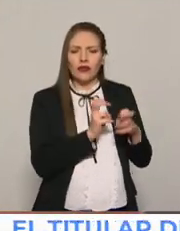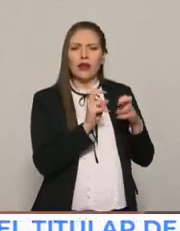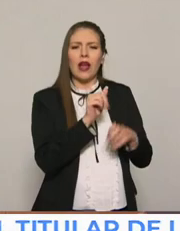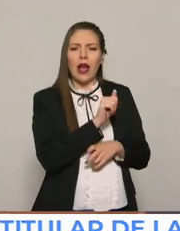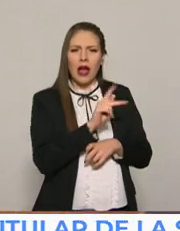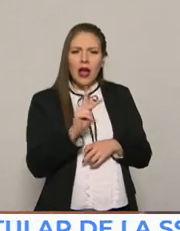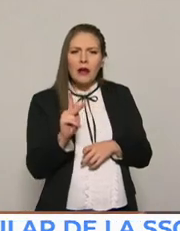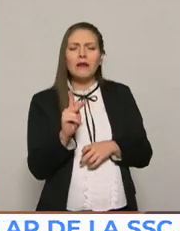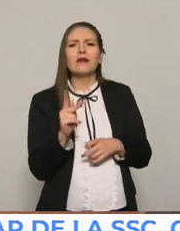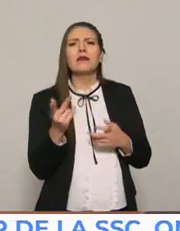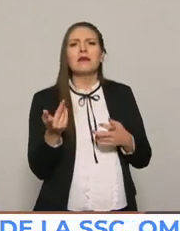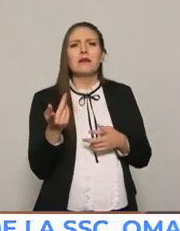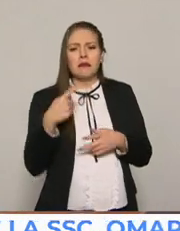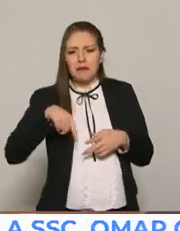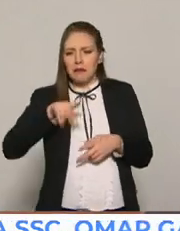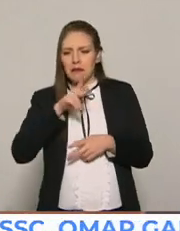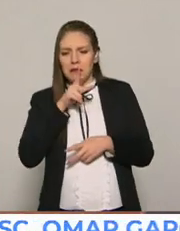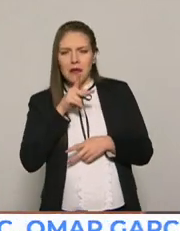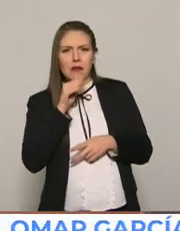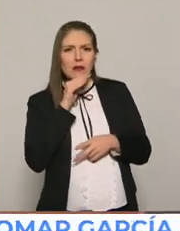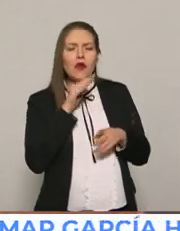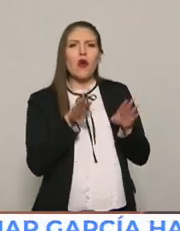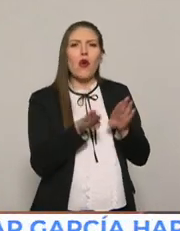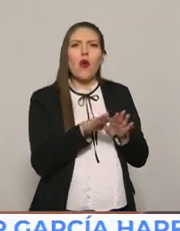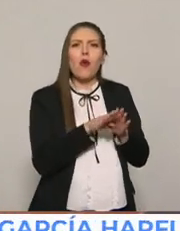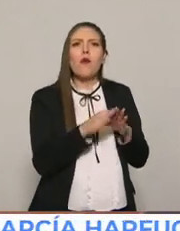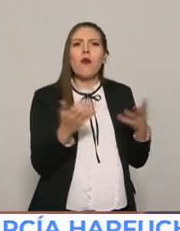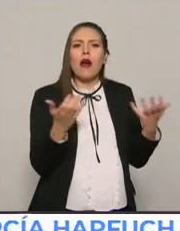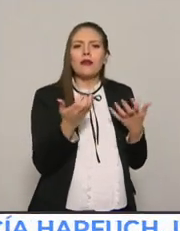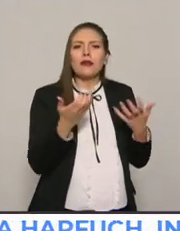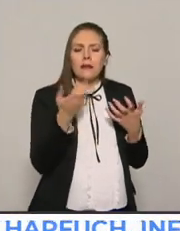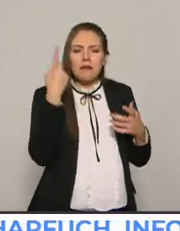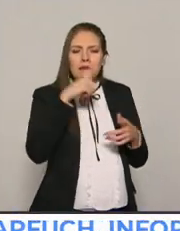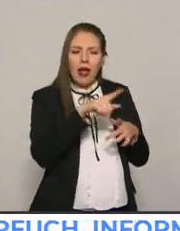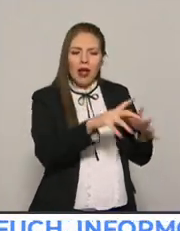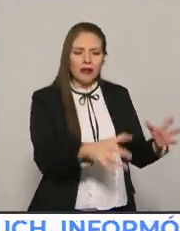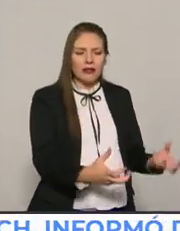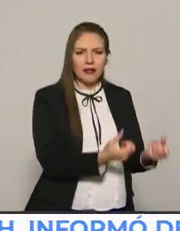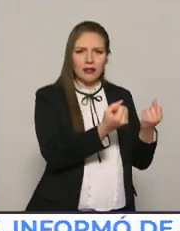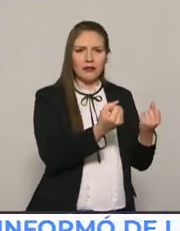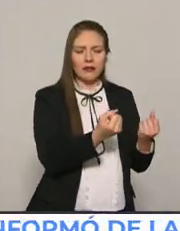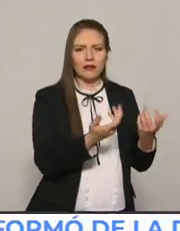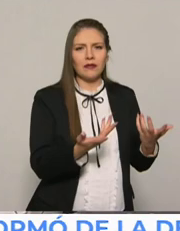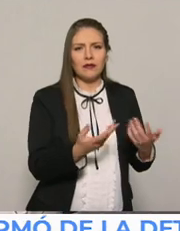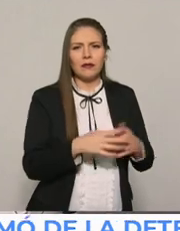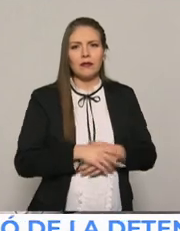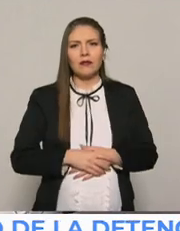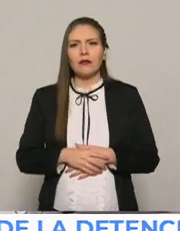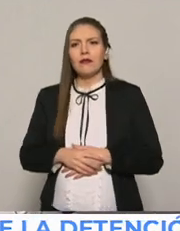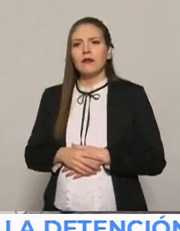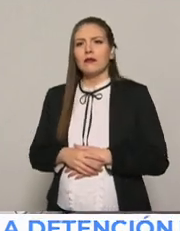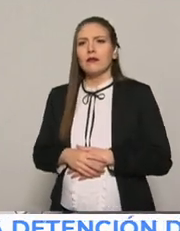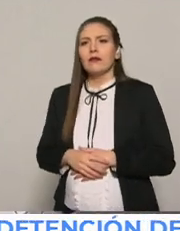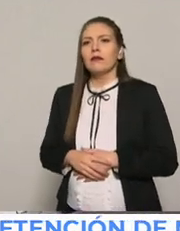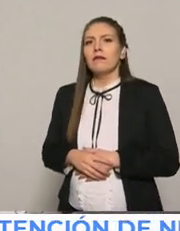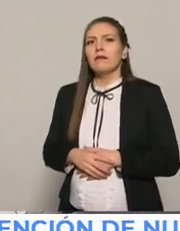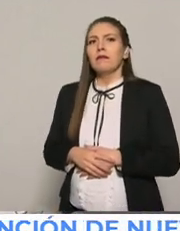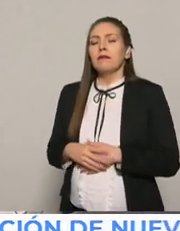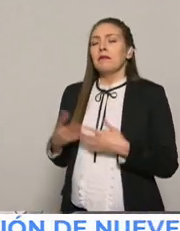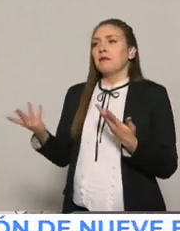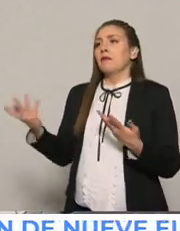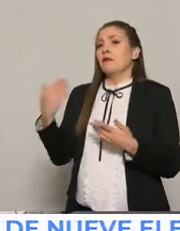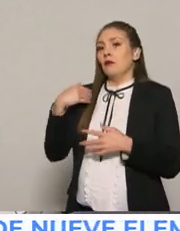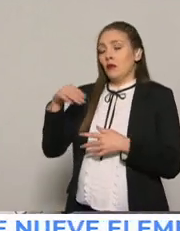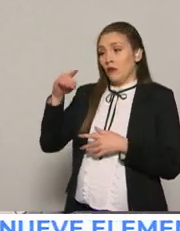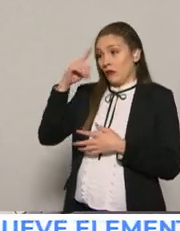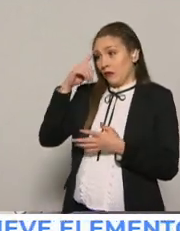¿Cómo haces como padre de familia? Pues para ponerlos a salvo, ¿qué tienes que decirles? Creo que una de las primeras cuestiones que hay que entender